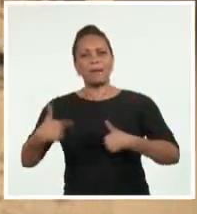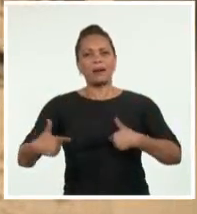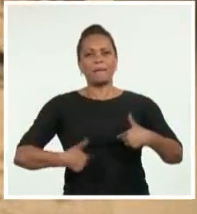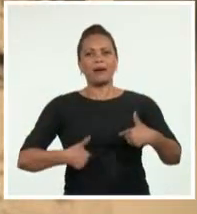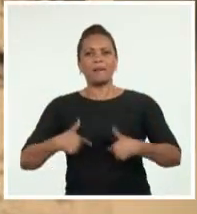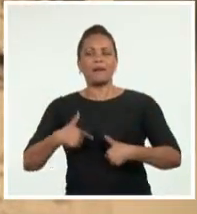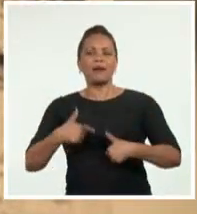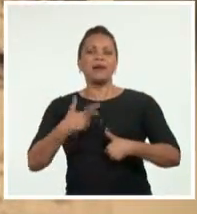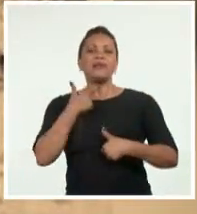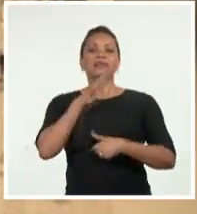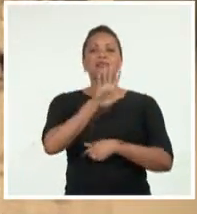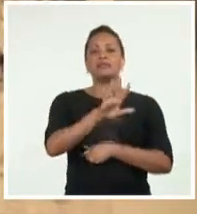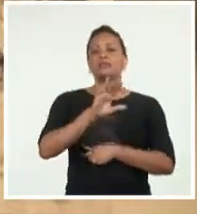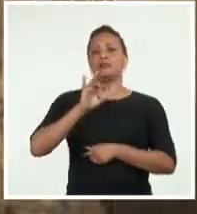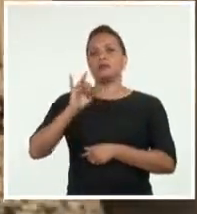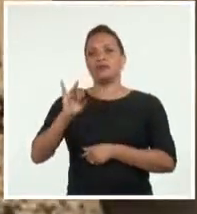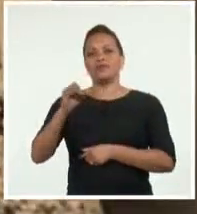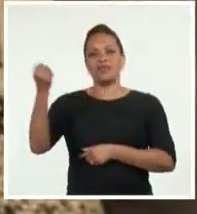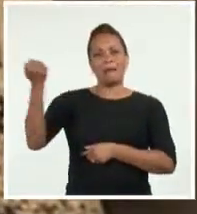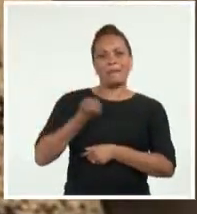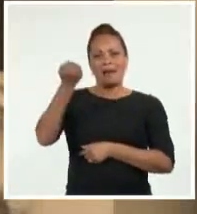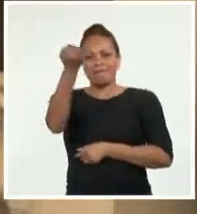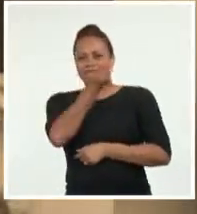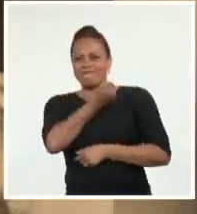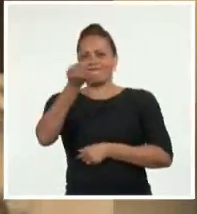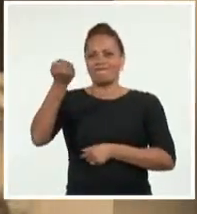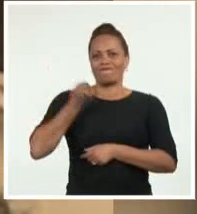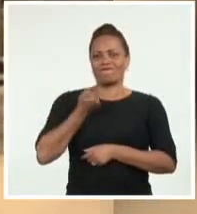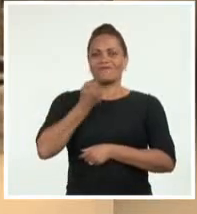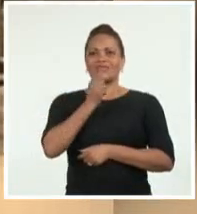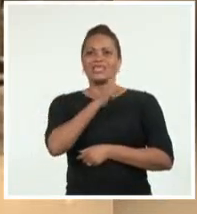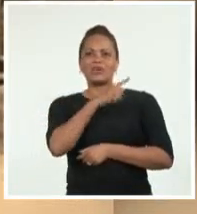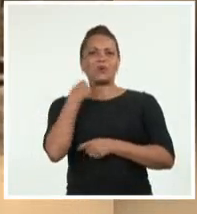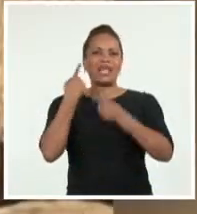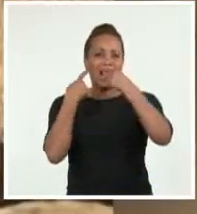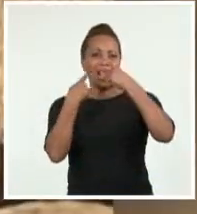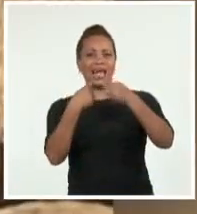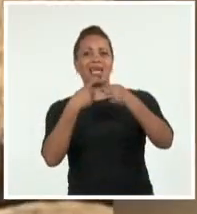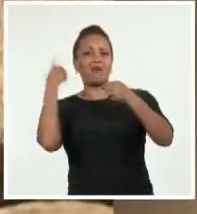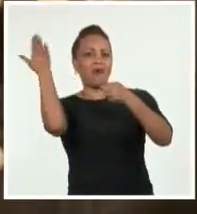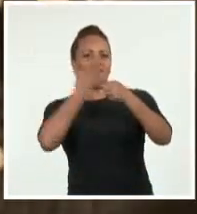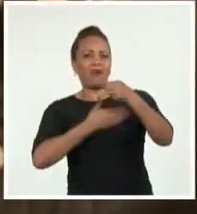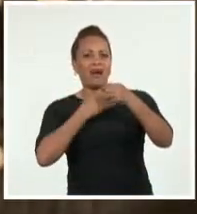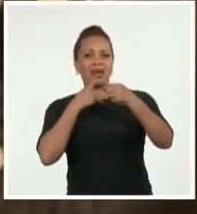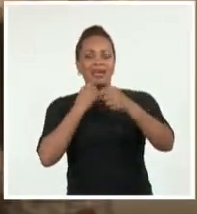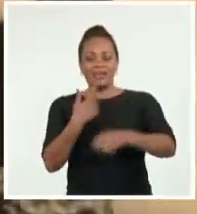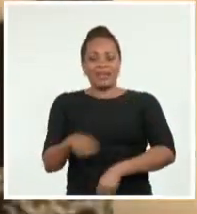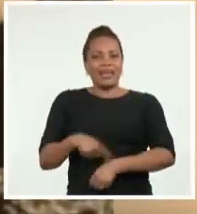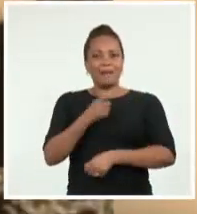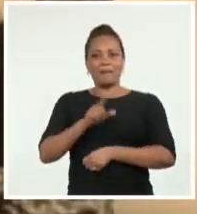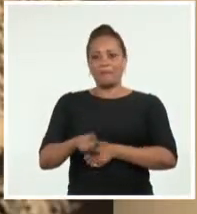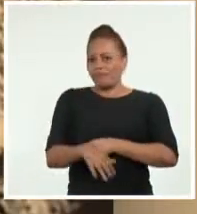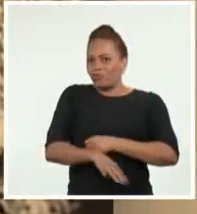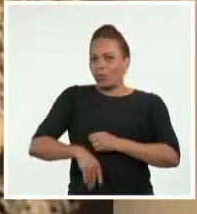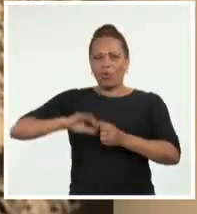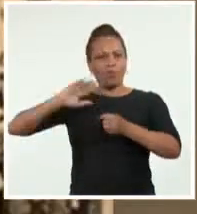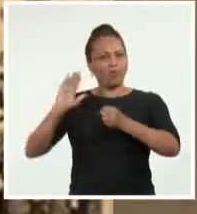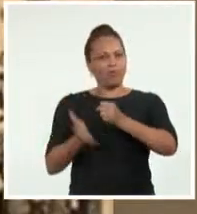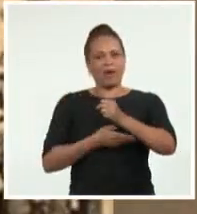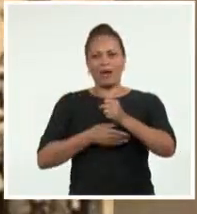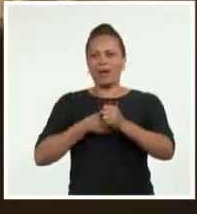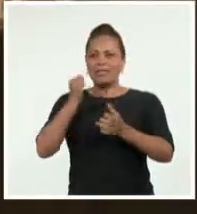fuego y 57 punzonazos. Le habían cortado la lengua y sus órganos genitales estaban completamente